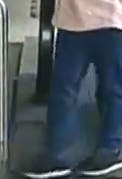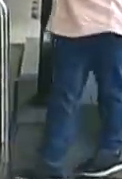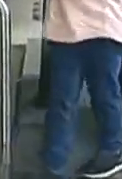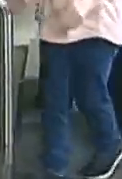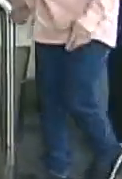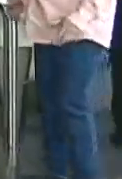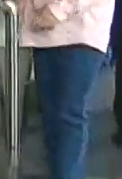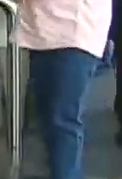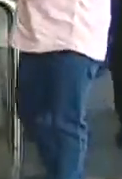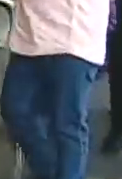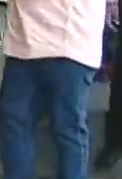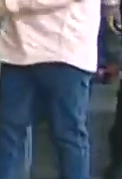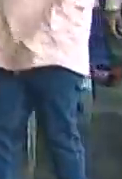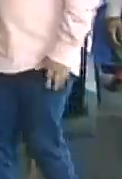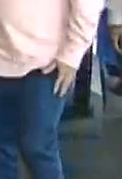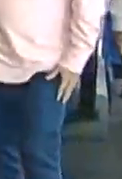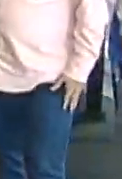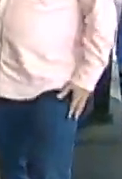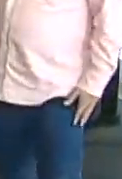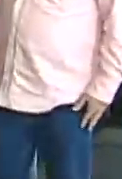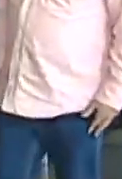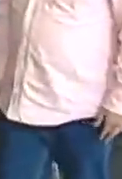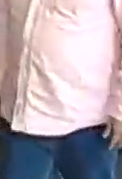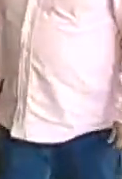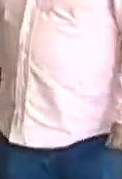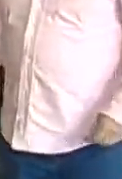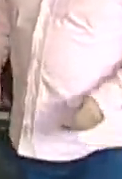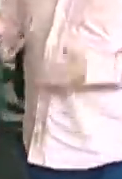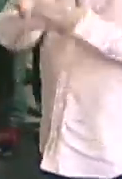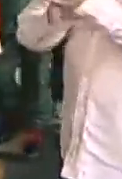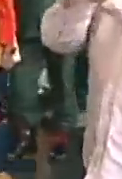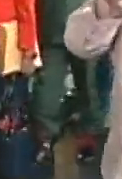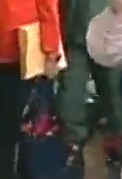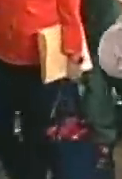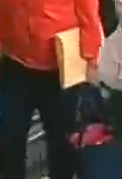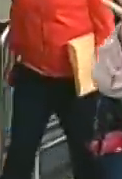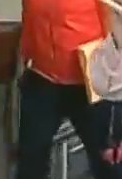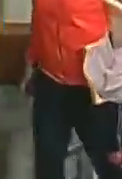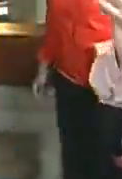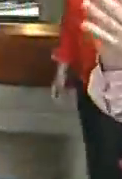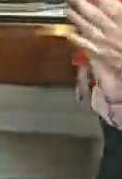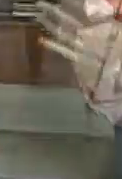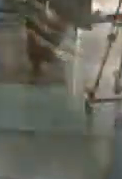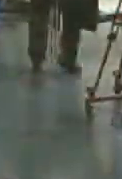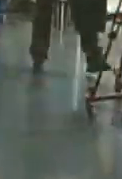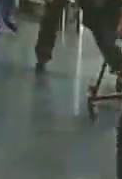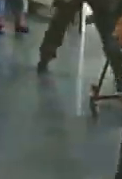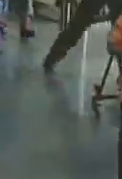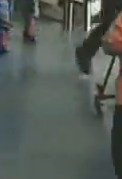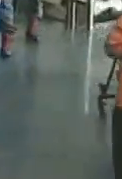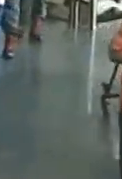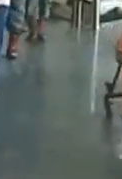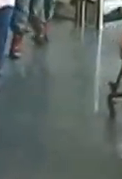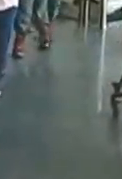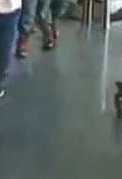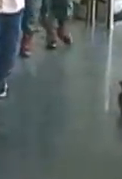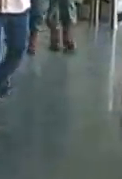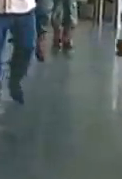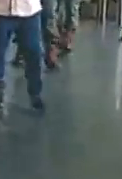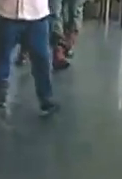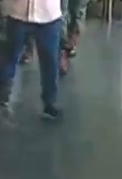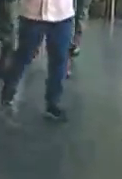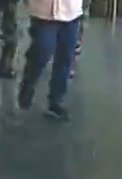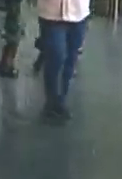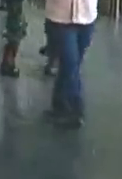Nicolás Maduro Moros, presidente constitucional de la República Bolivariana de Venezuela.